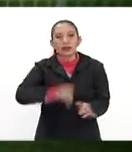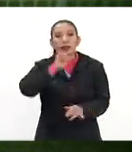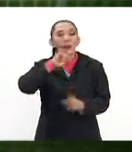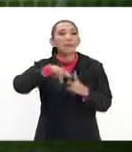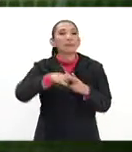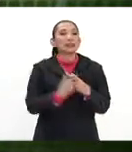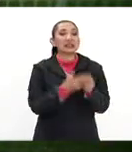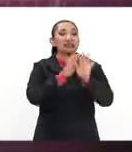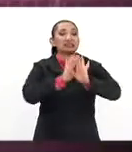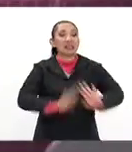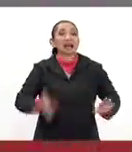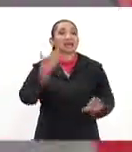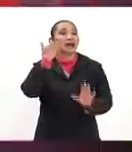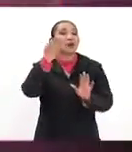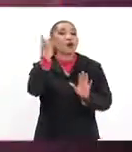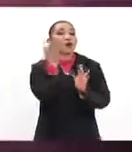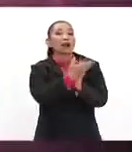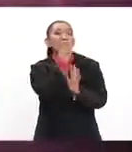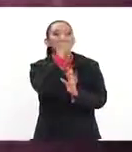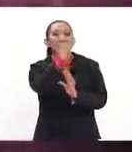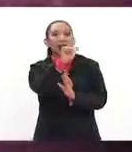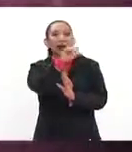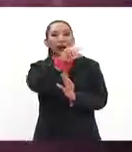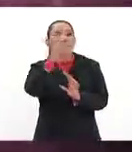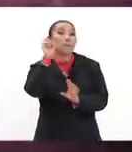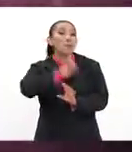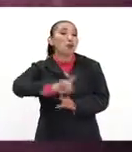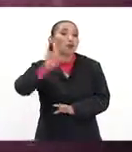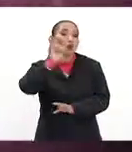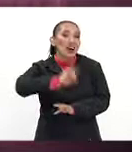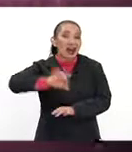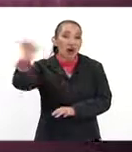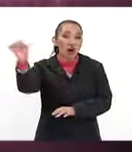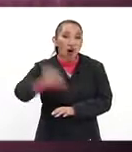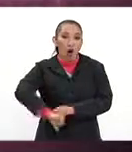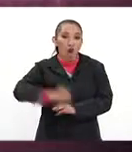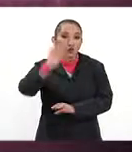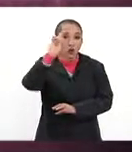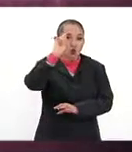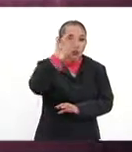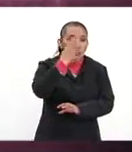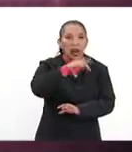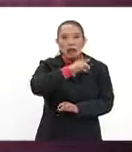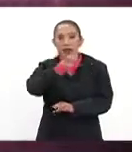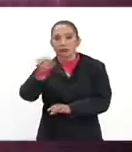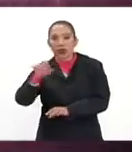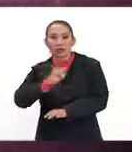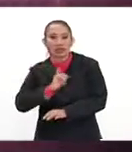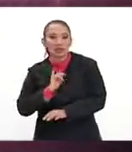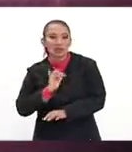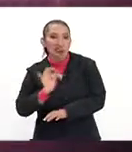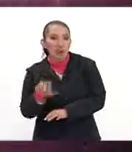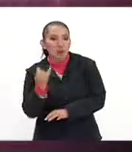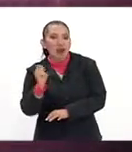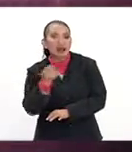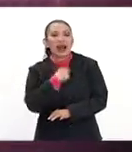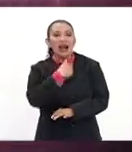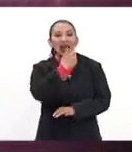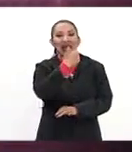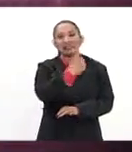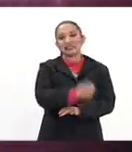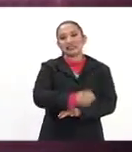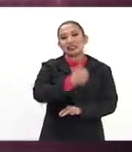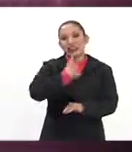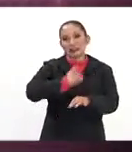arranca ya la jornada 2 de la Liga MX Femenil. Hoy, Pumas en contra de Tijuana en la cantera a las 16